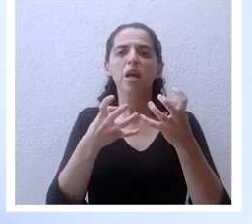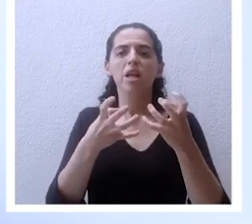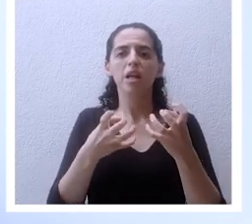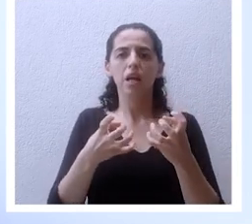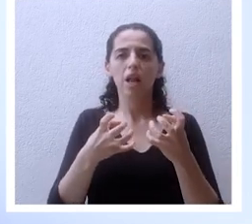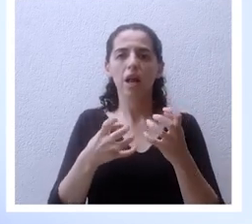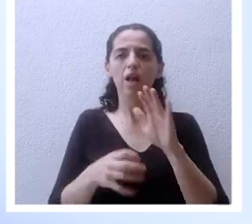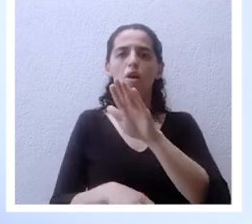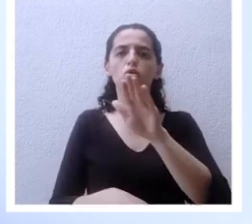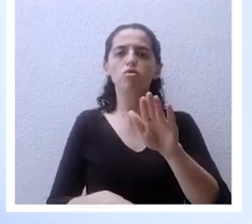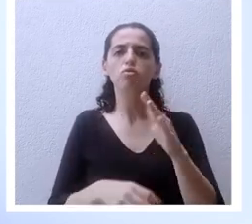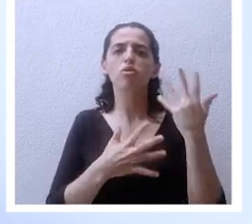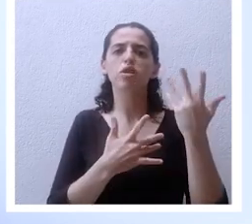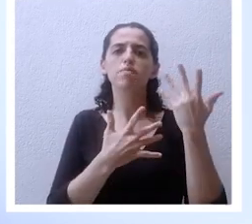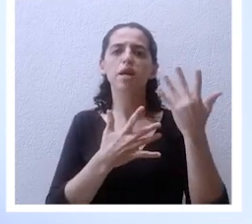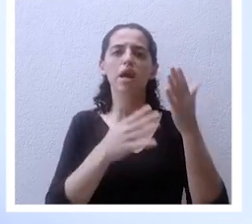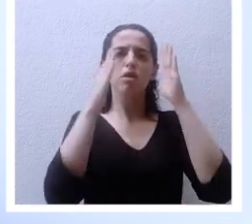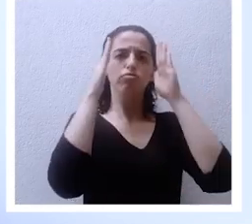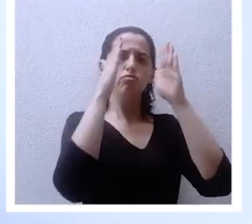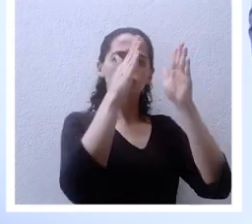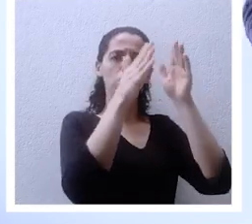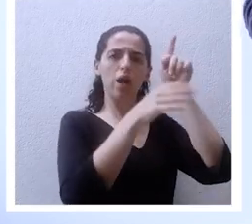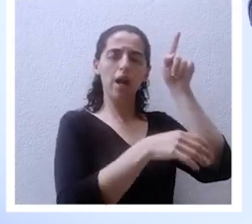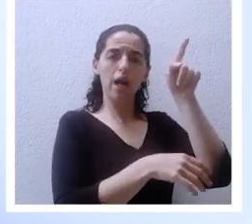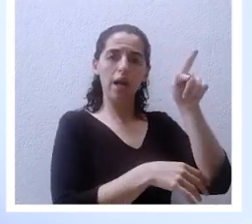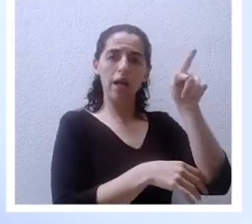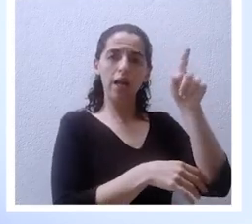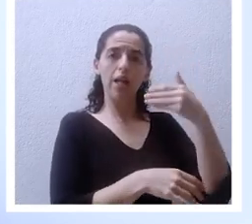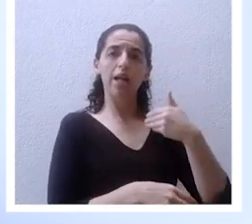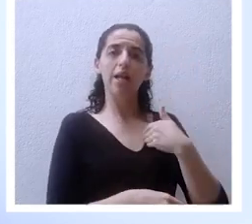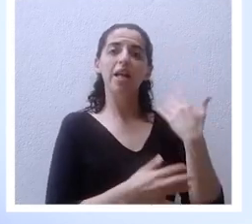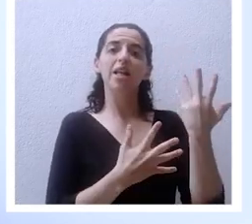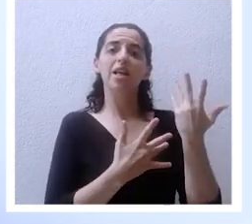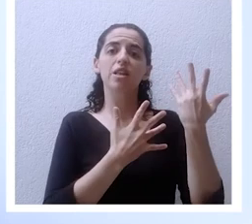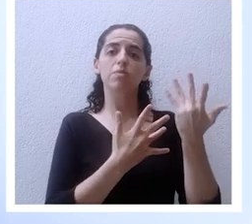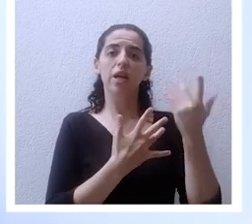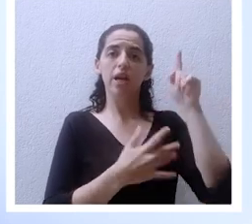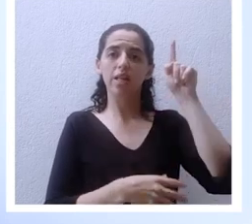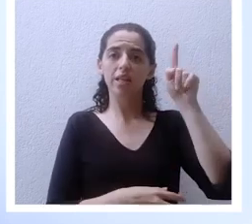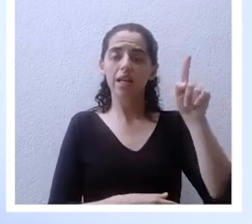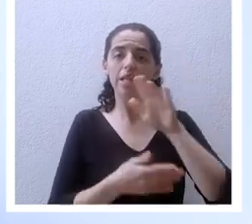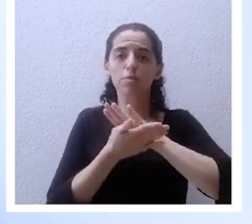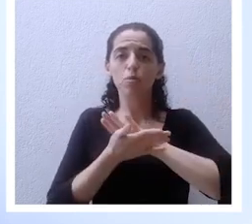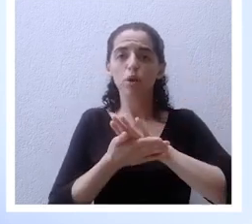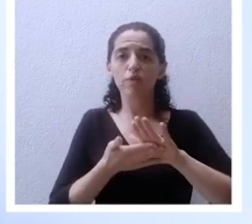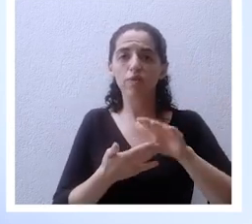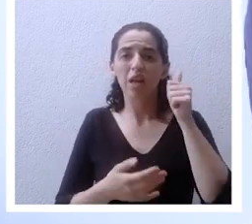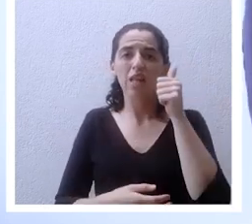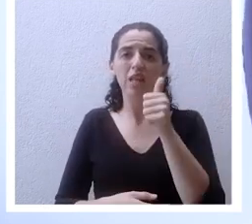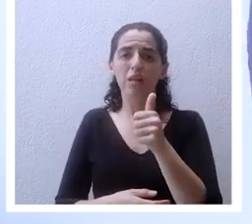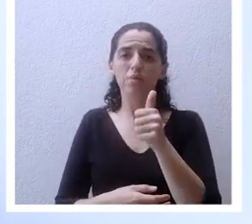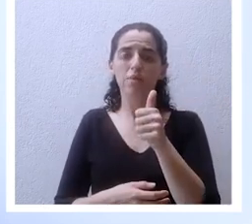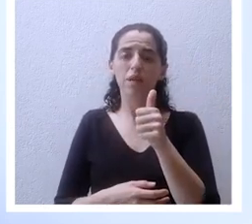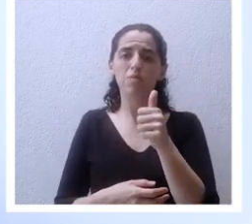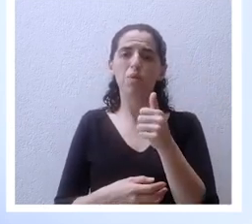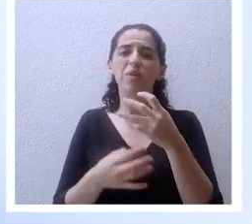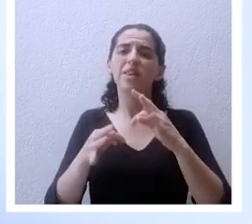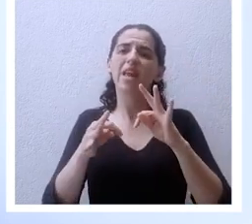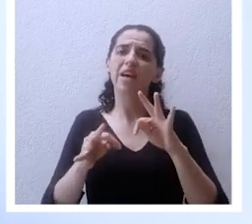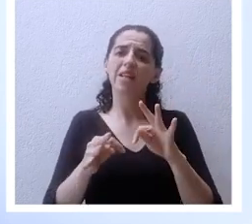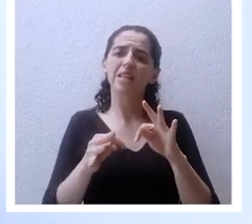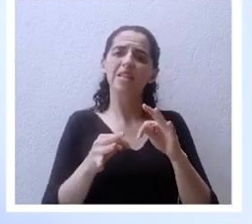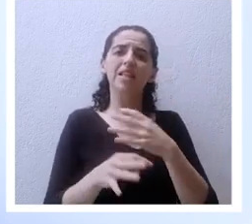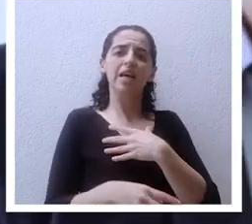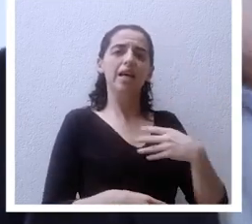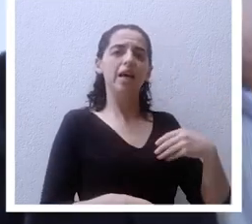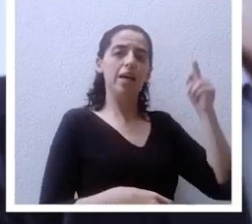poner tu esperanza en Él y el que tiene esa esperanza en Él se purifica a sí mismo trata de agradar con todo su corazón al